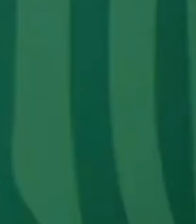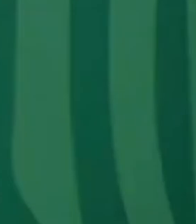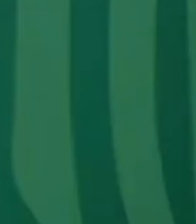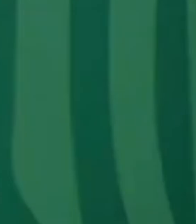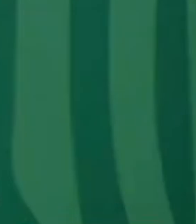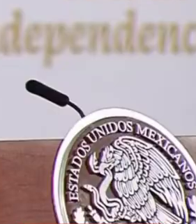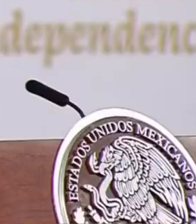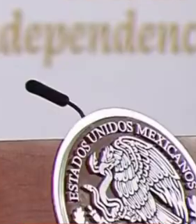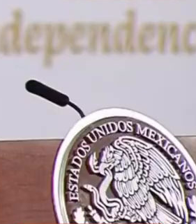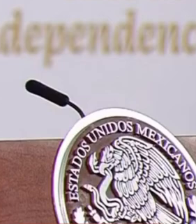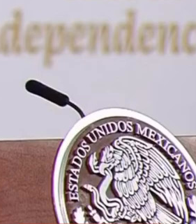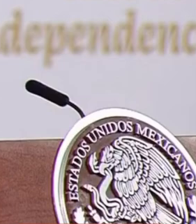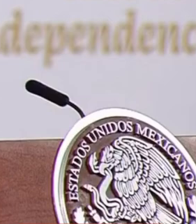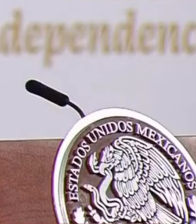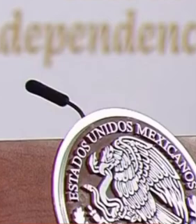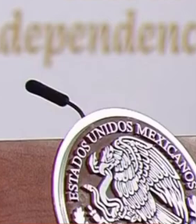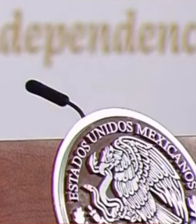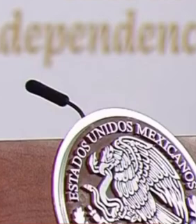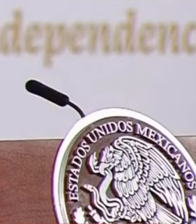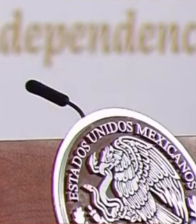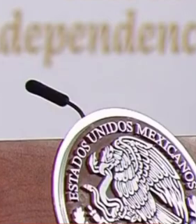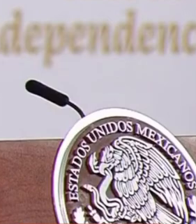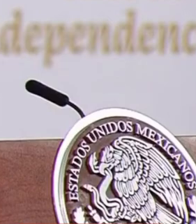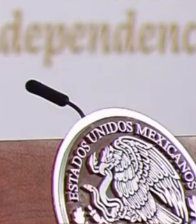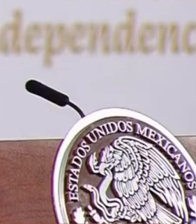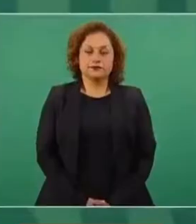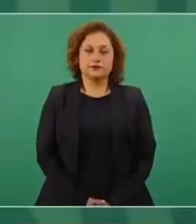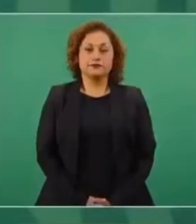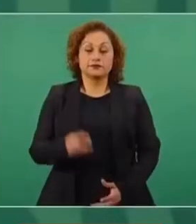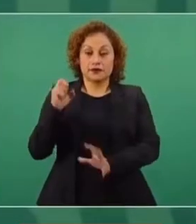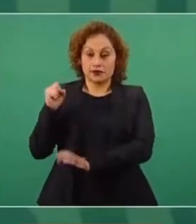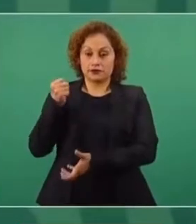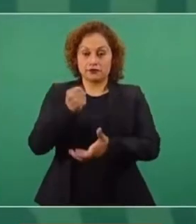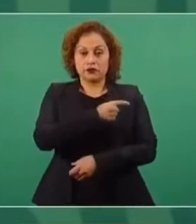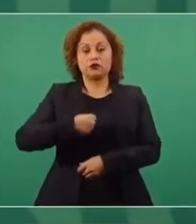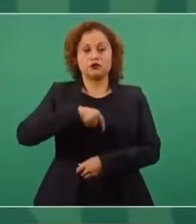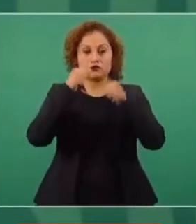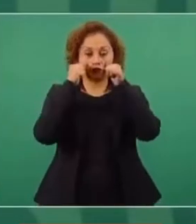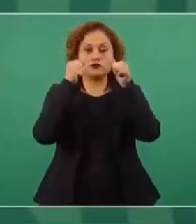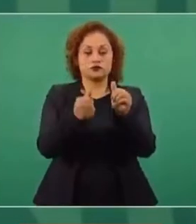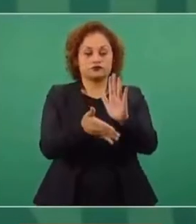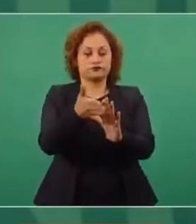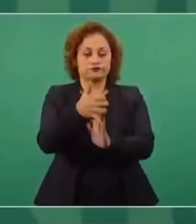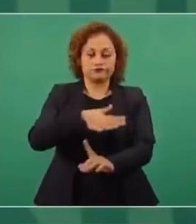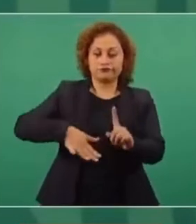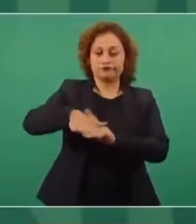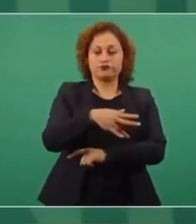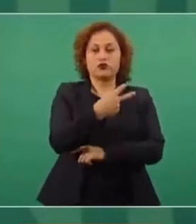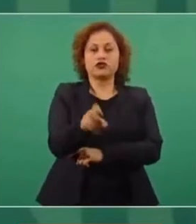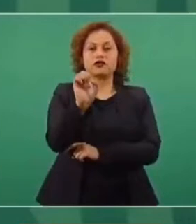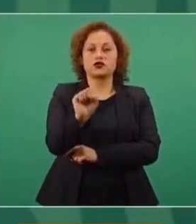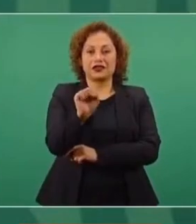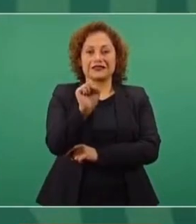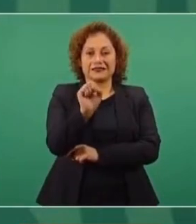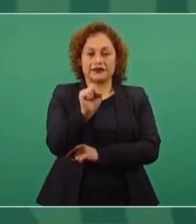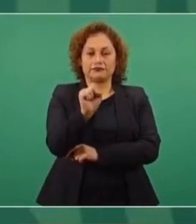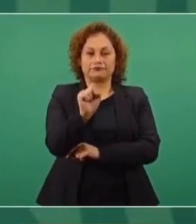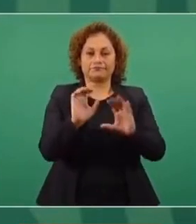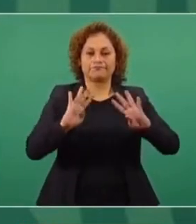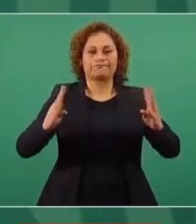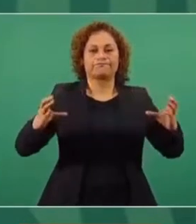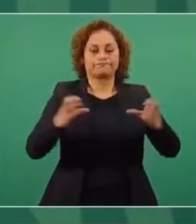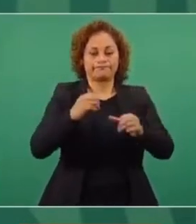estos 10 mil millones vamos a financiar la construcción de los 260 cuarteles de la Guardia Nacional,